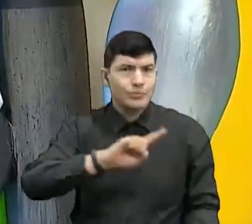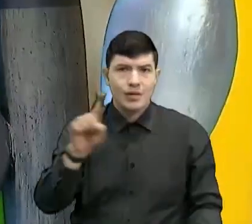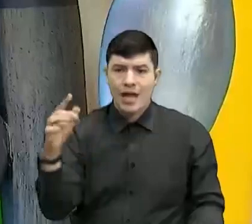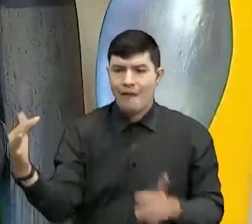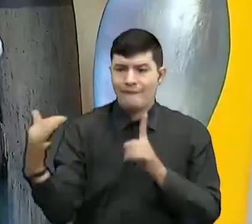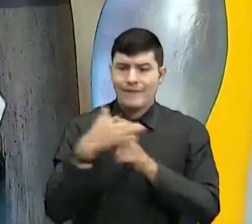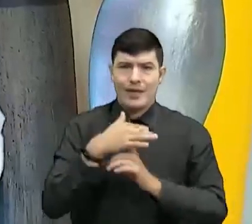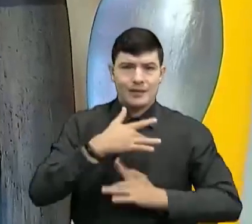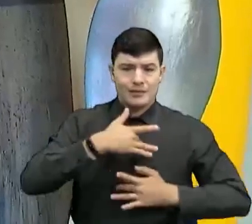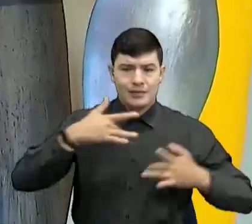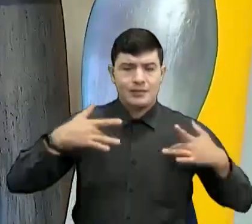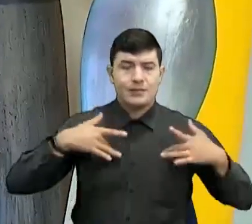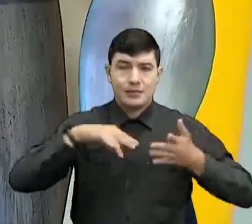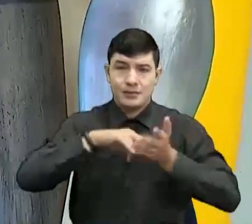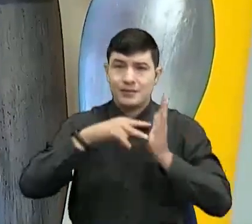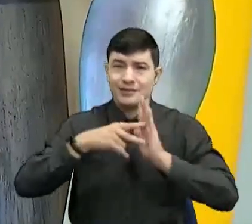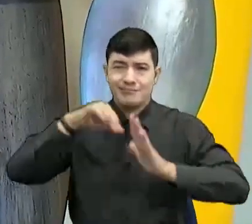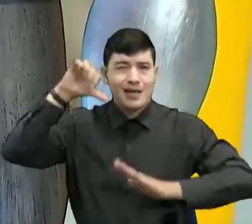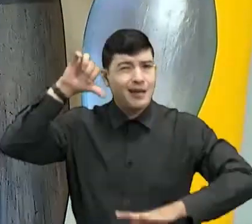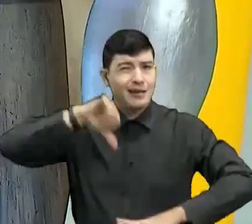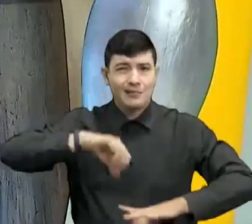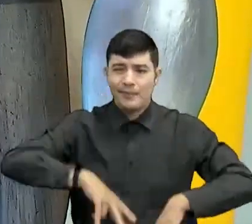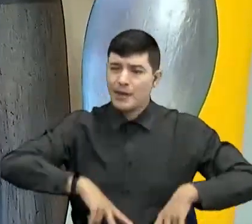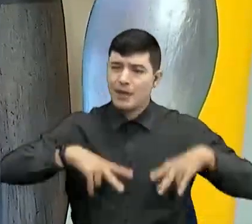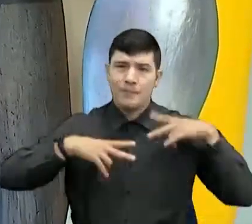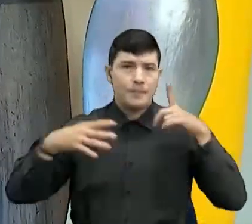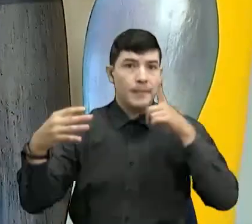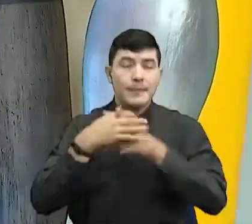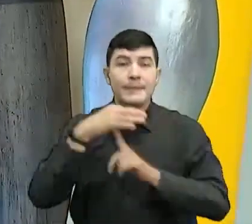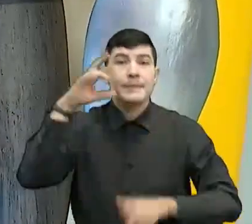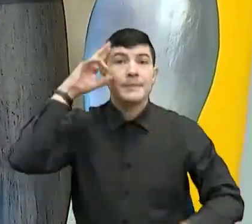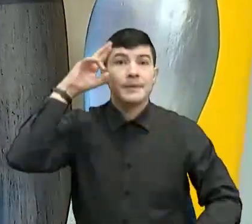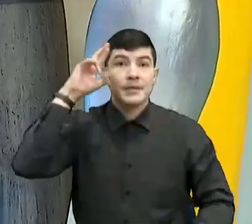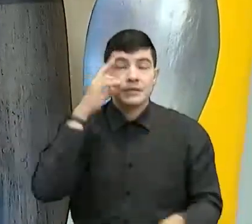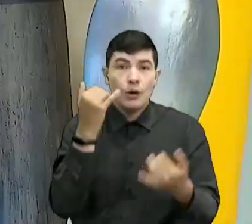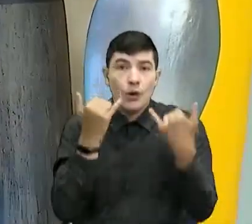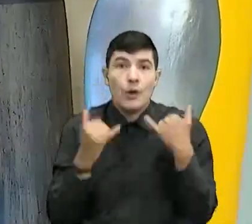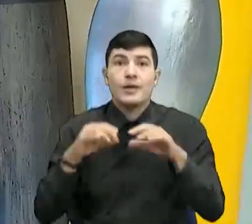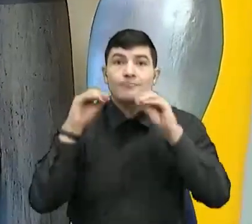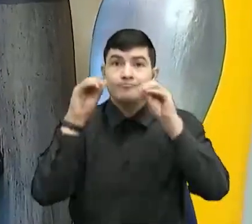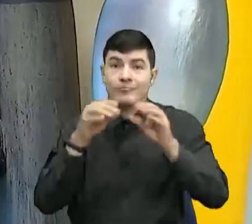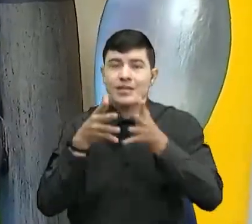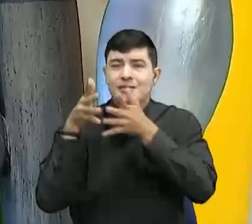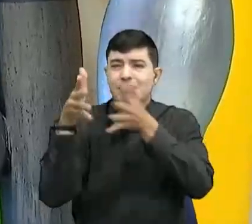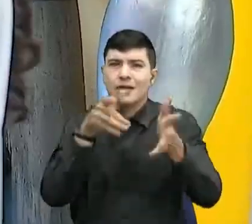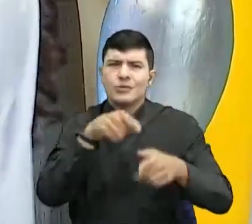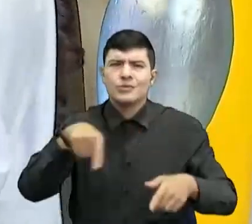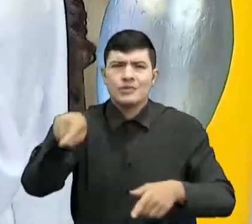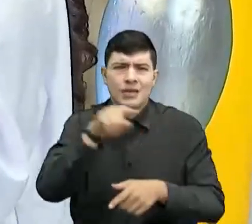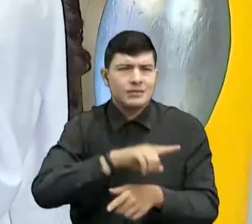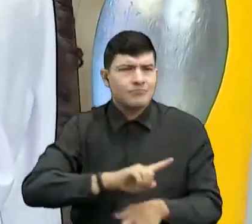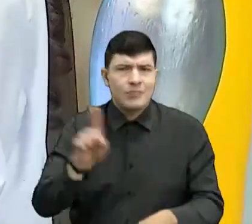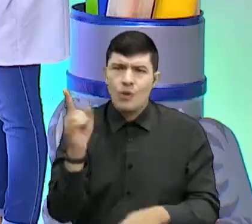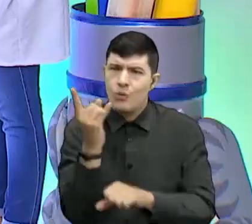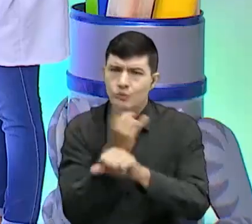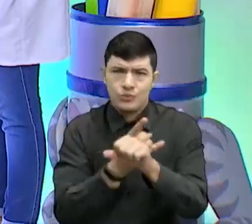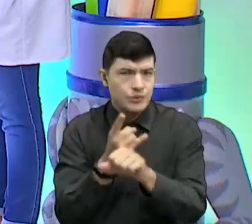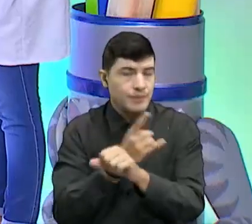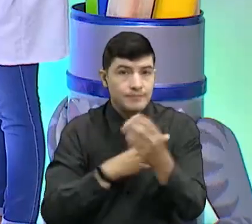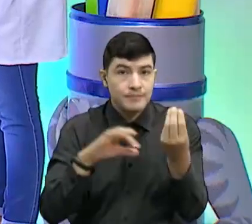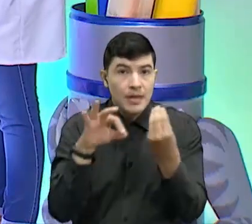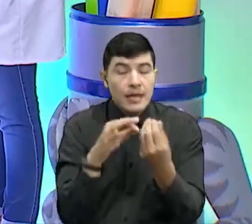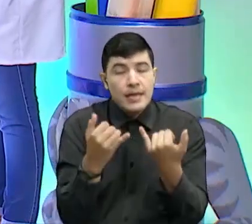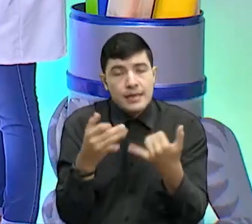enfermar y eso está muy mal. Entonces, hoy les vamos a enseñar precisamente que eso no se debe hacer, ¿cierto? Bueno, vamos a